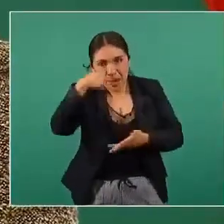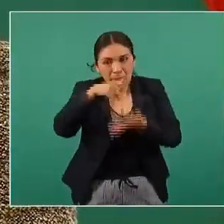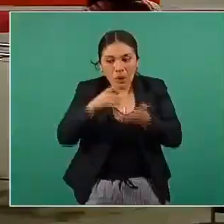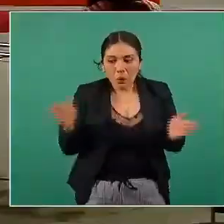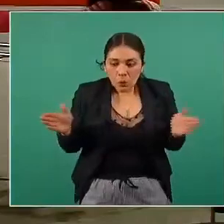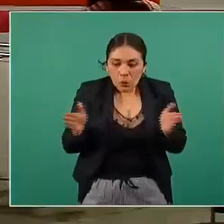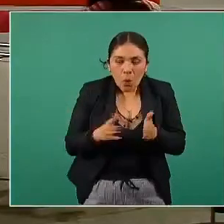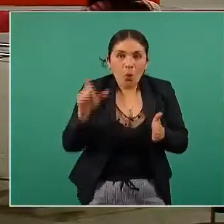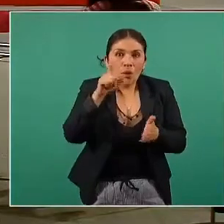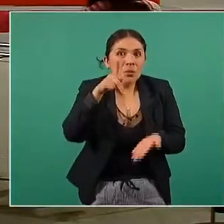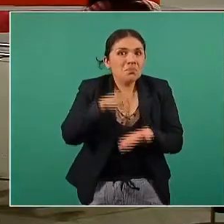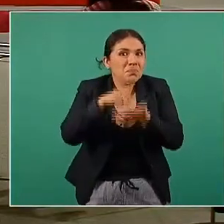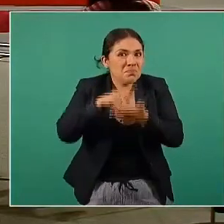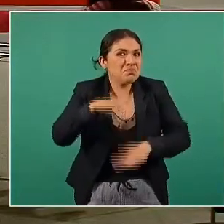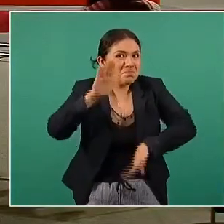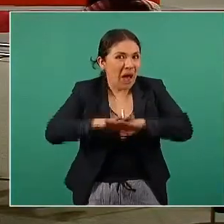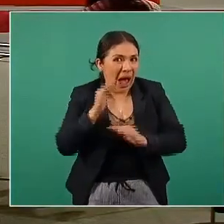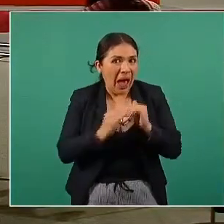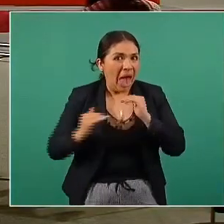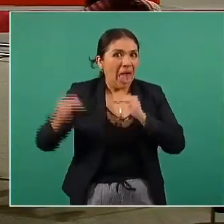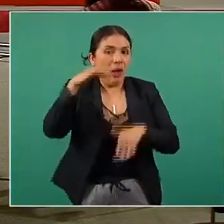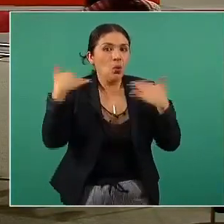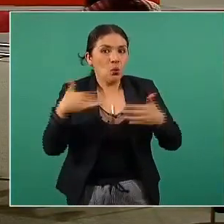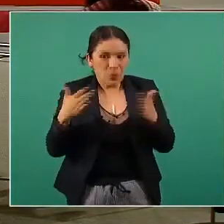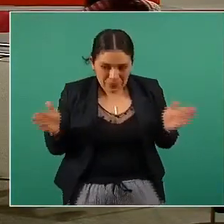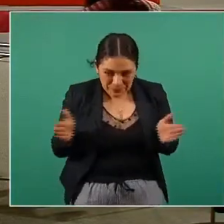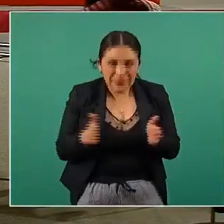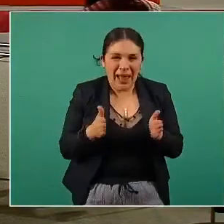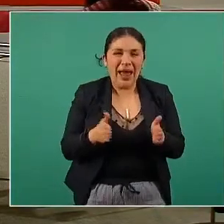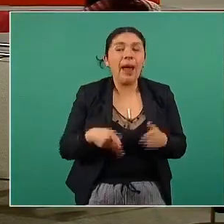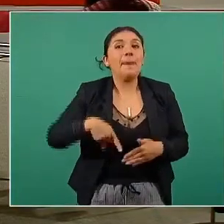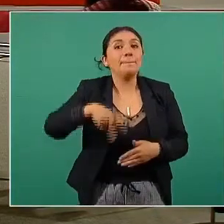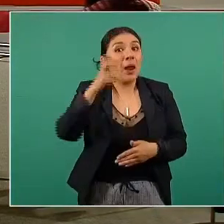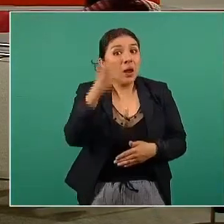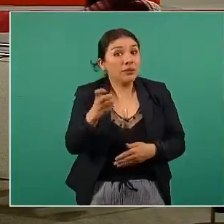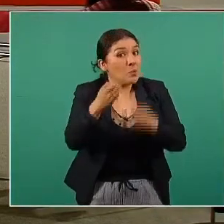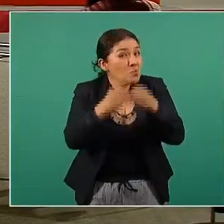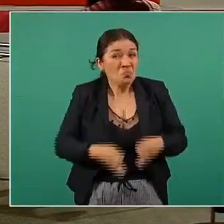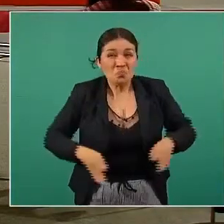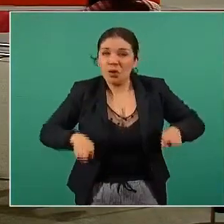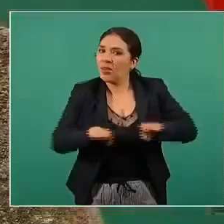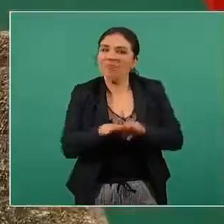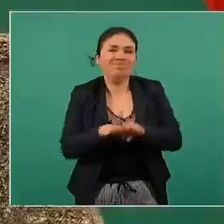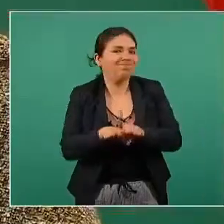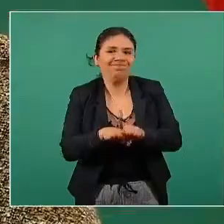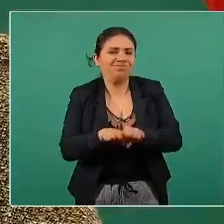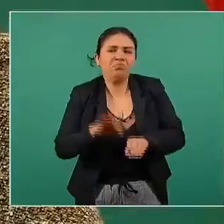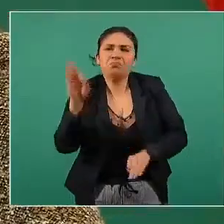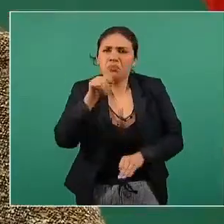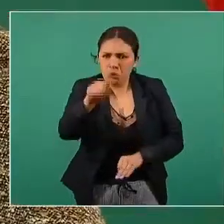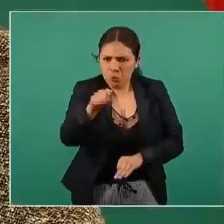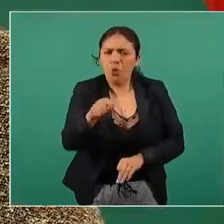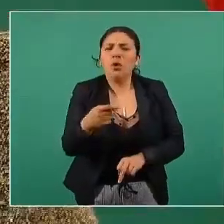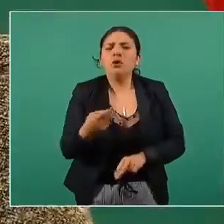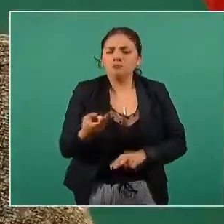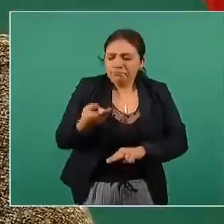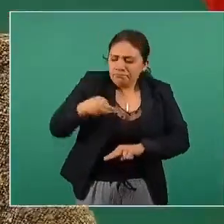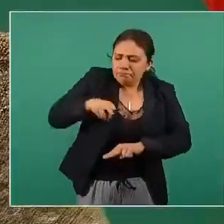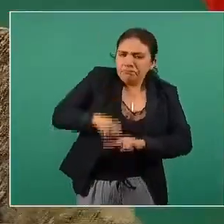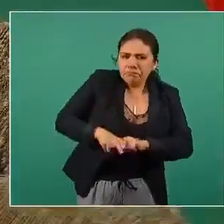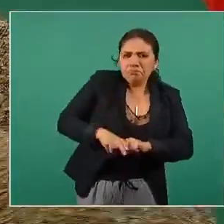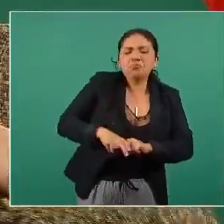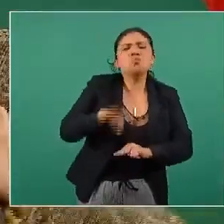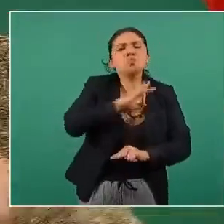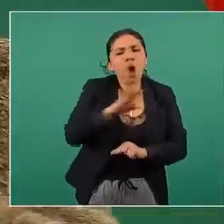de peso cuando tenemos unos kilitos de más no es el factor determinante porque si yo me siento puedo